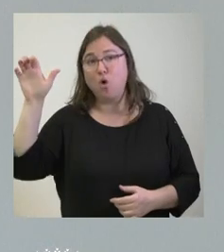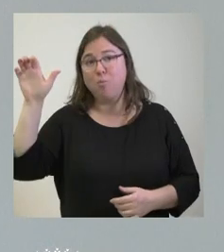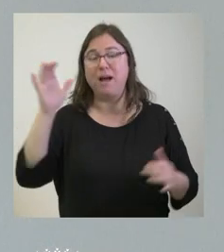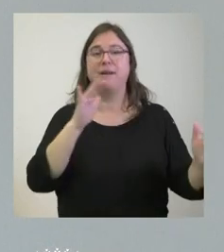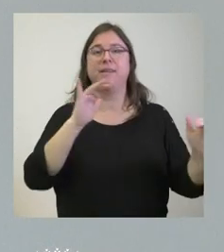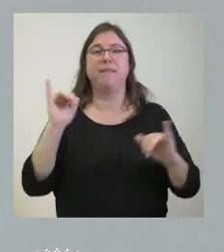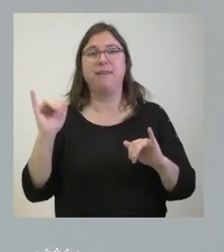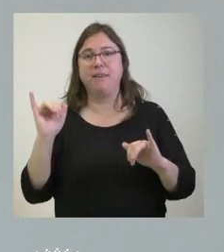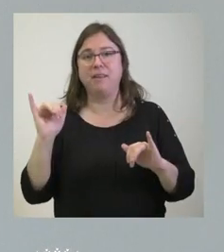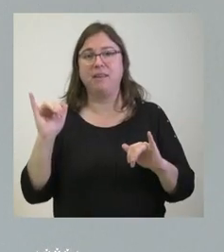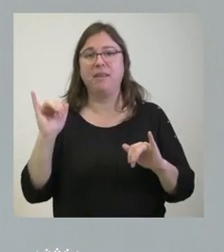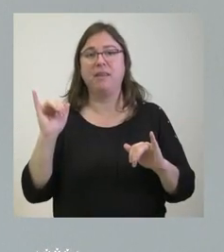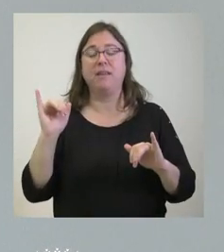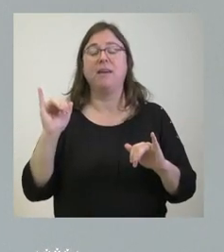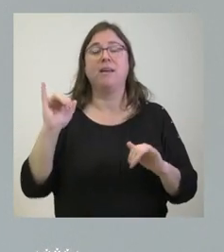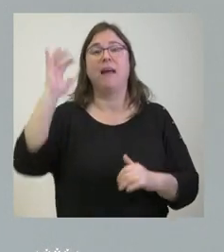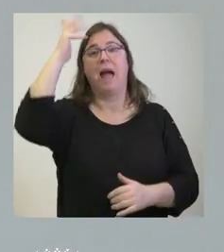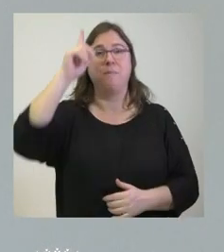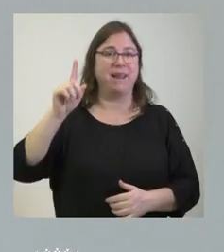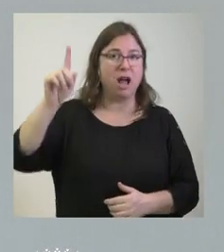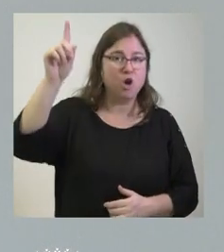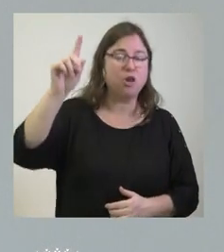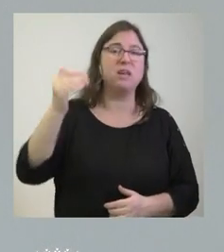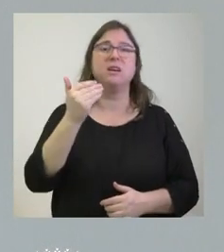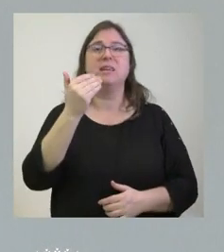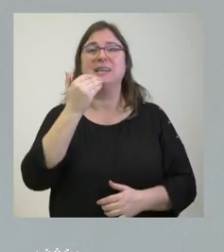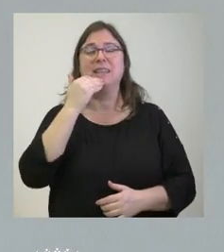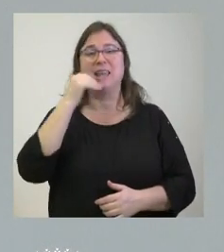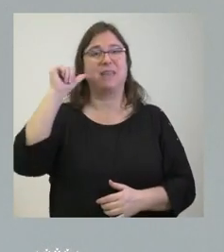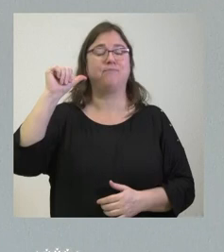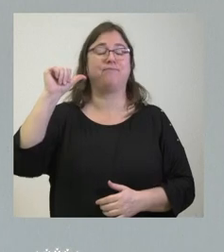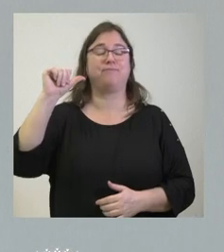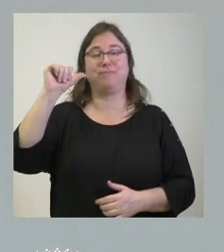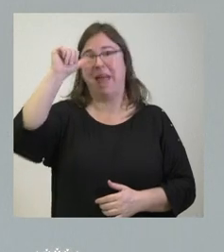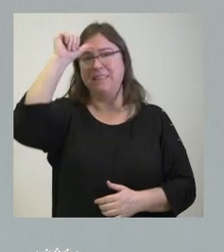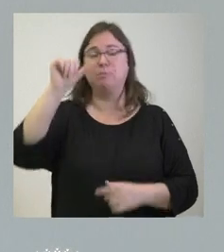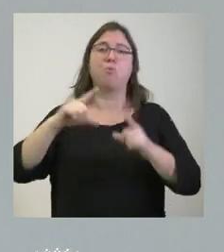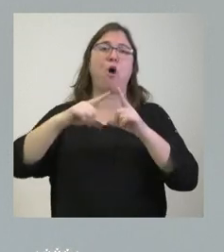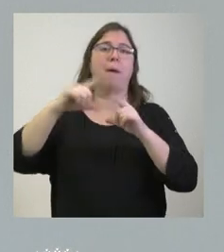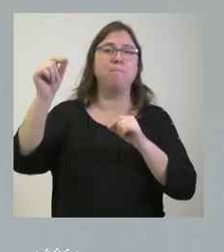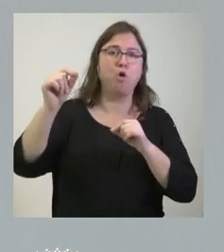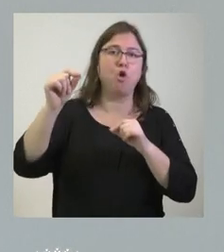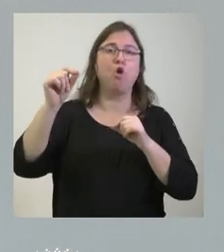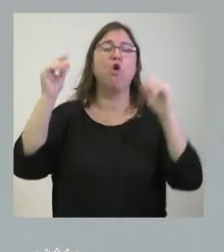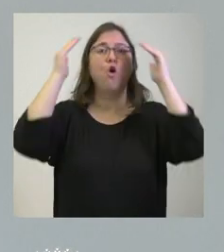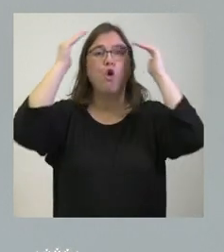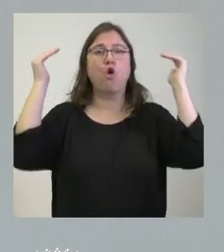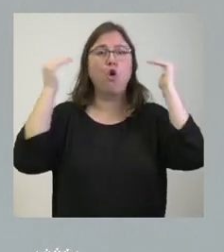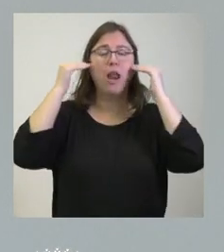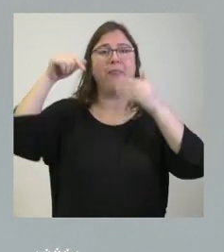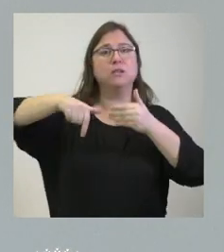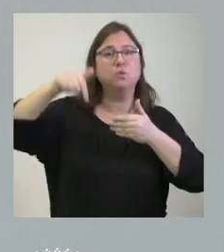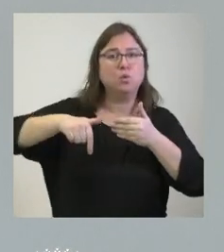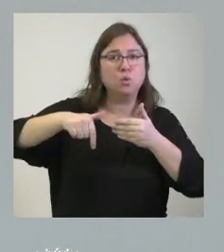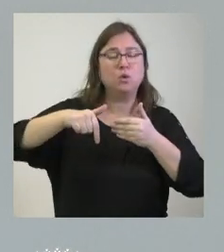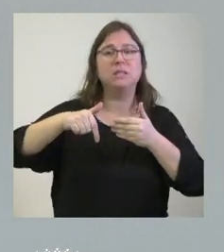América del Norte ni de los países más desarrollados de Asia siquiera como puedan ser Japón o Corea del Sur se